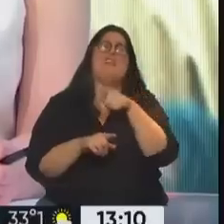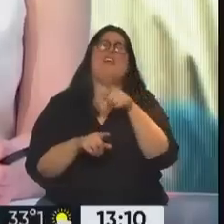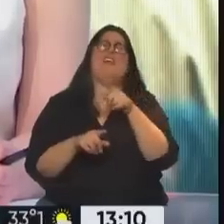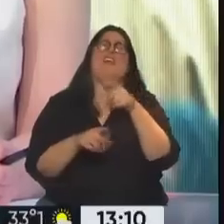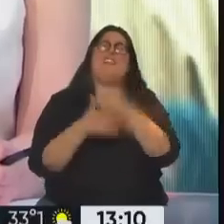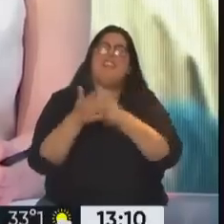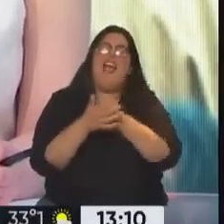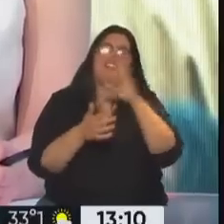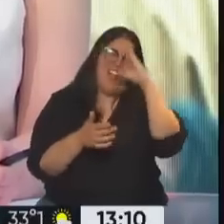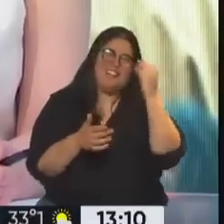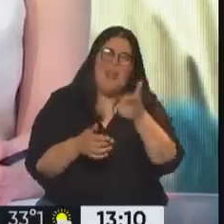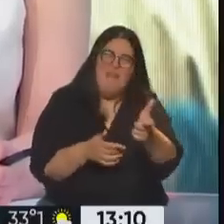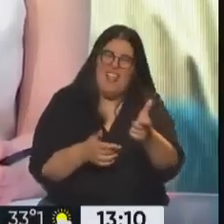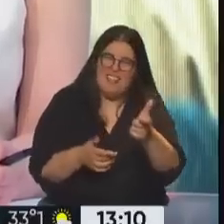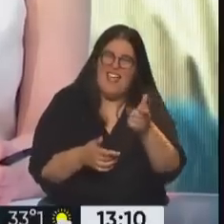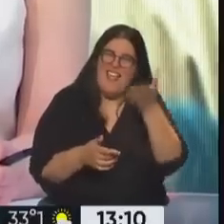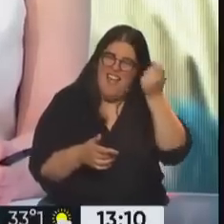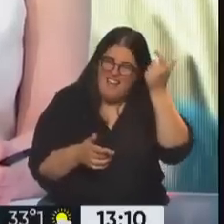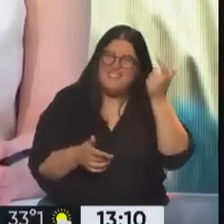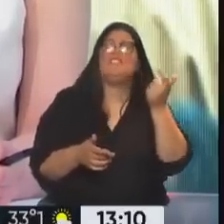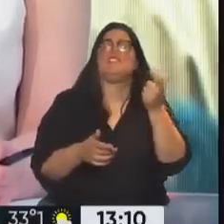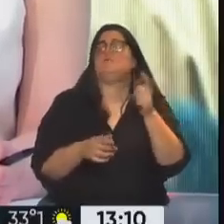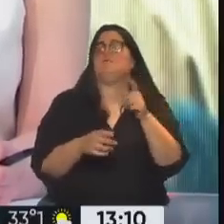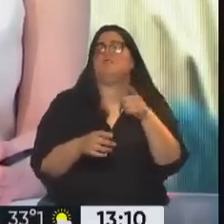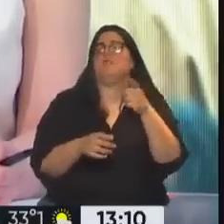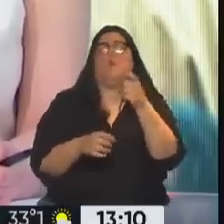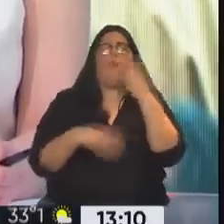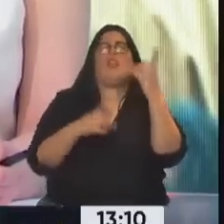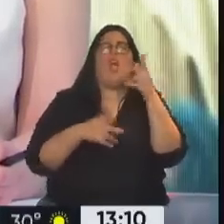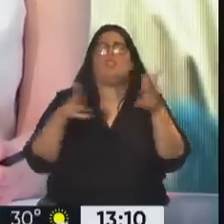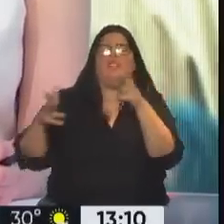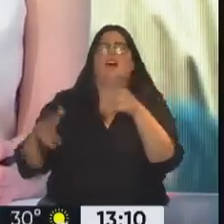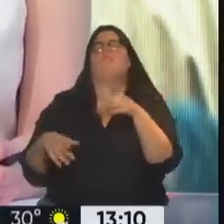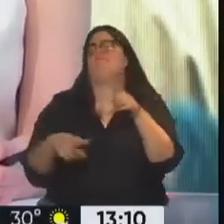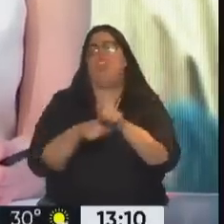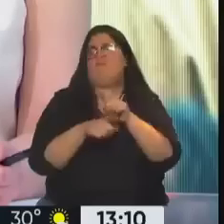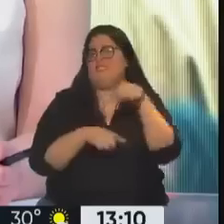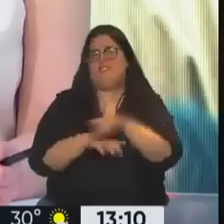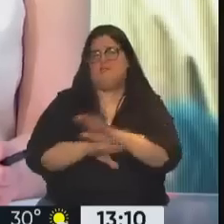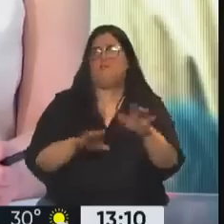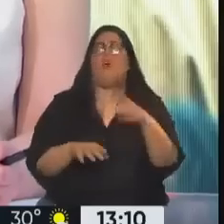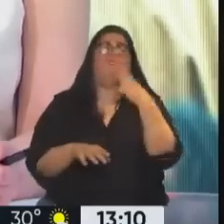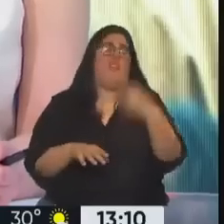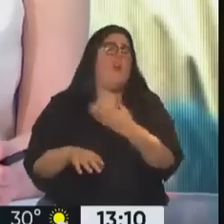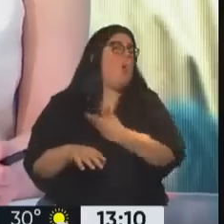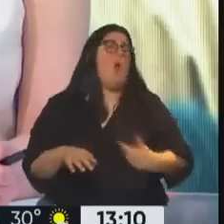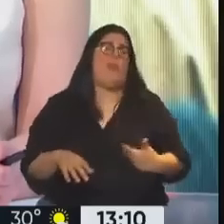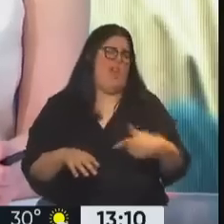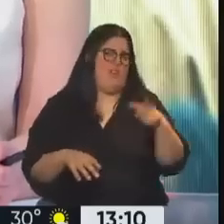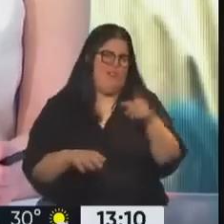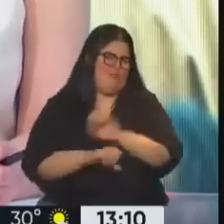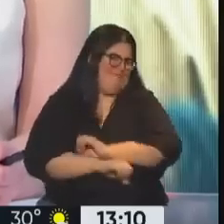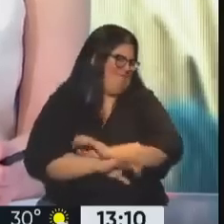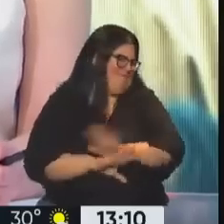la realidad, destrozaron la institución del país, han exacerbado las contradicciones, hay un gobierno absolutamente inepto, incluso